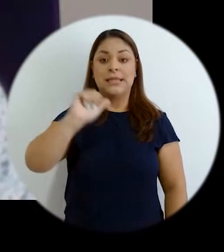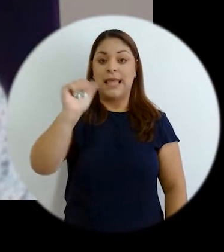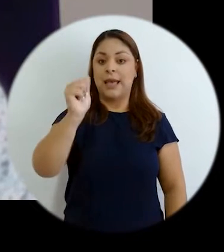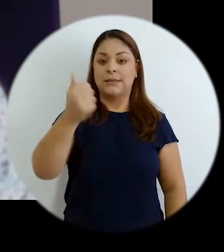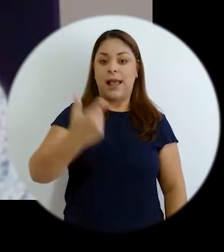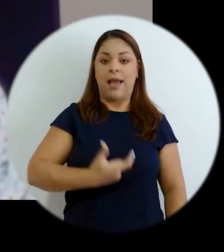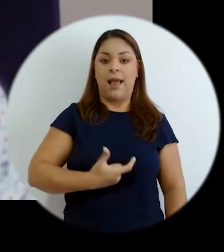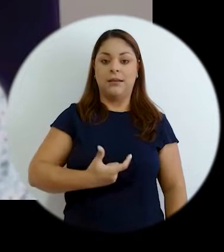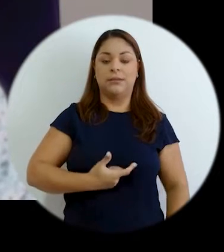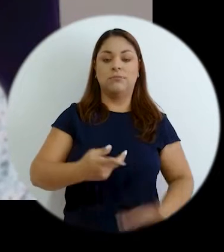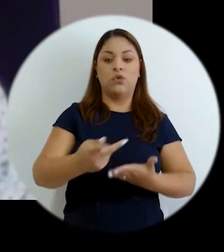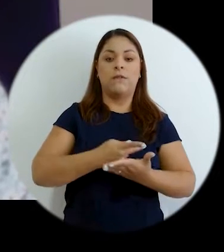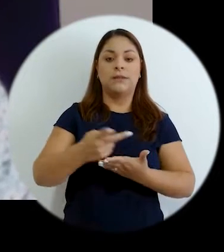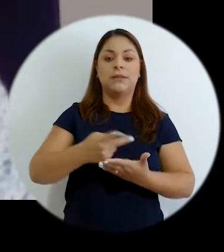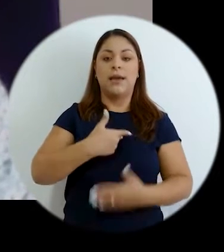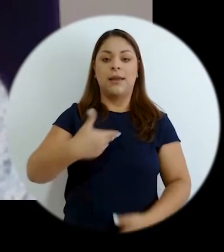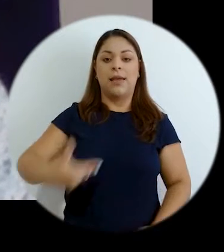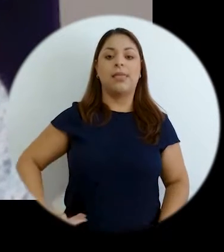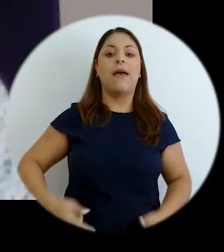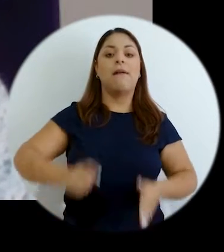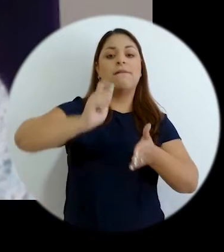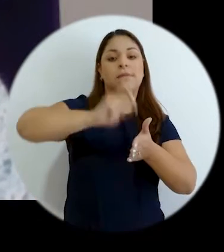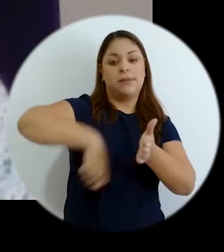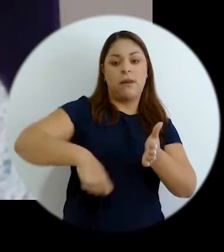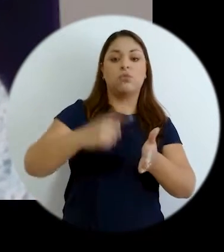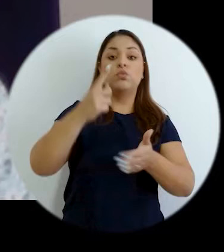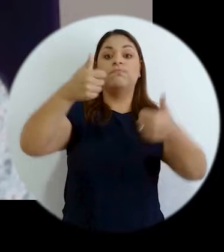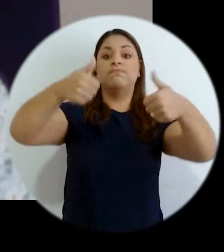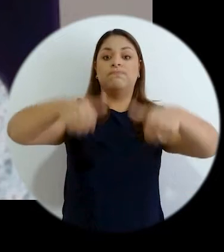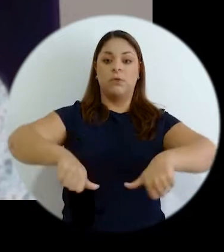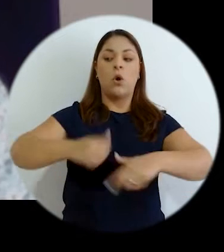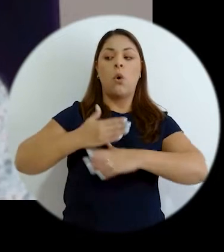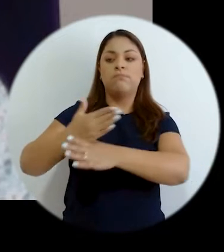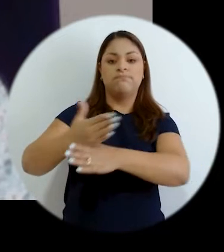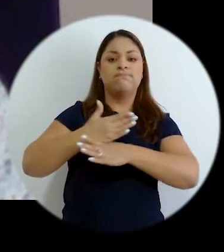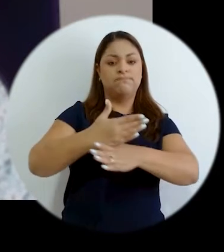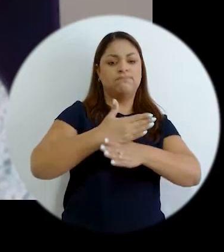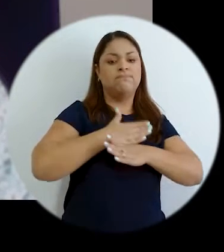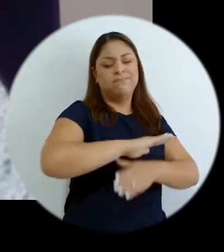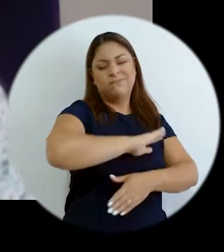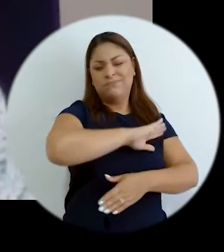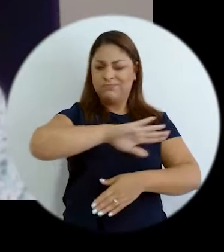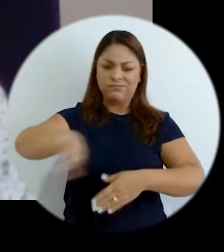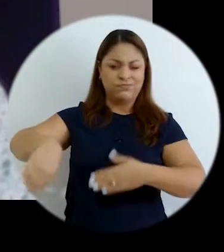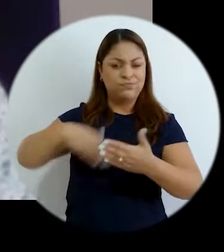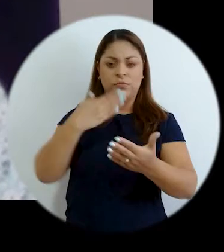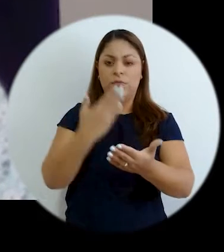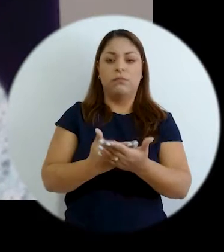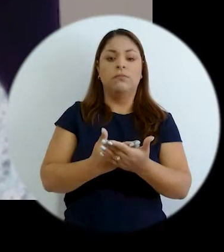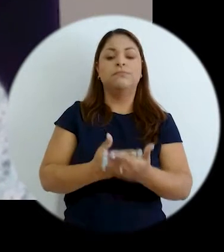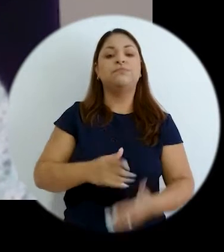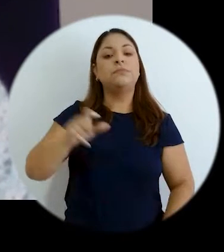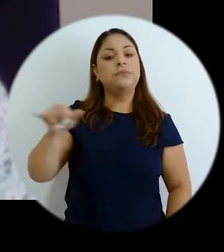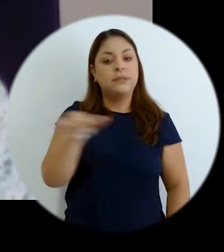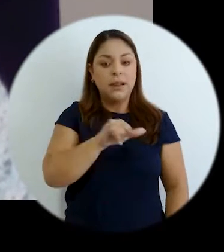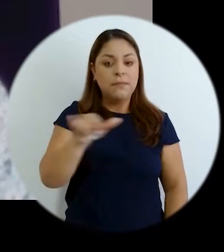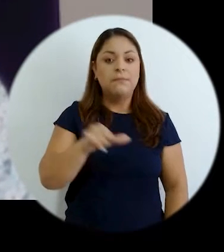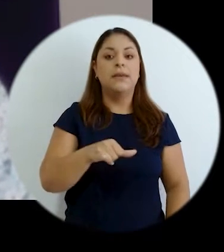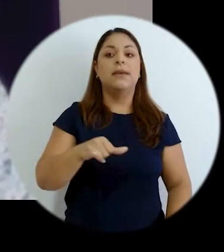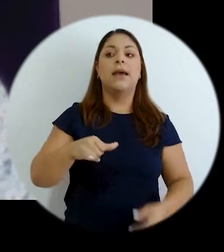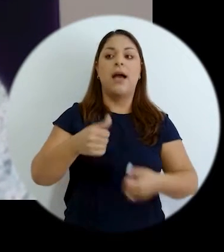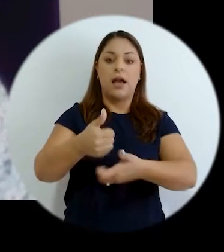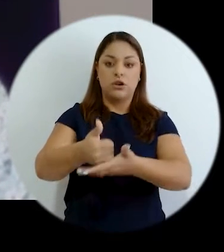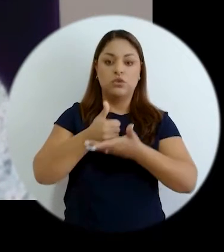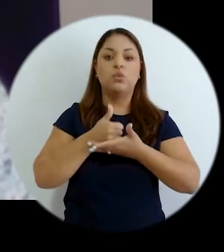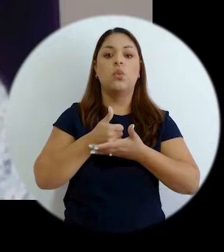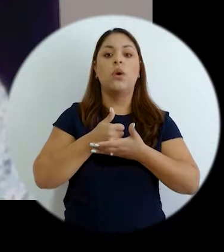10 alcaldes de la provincia de Heredia firmamos un convenio de cooperación a nivel de todas las áreas y también